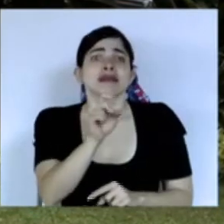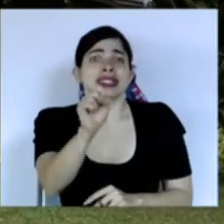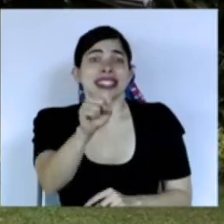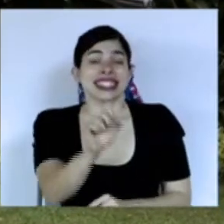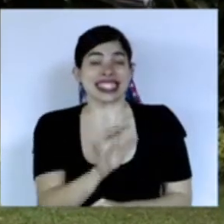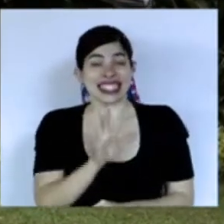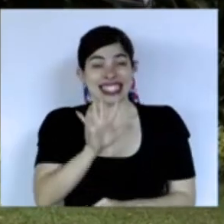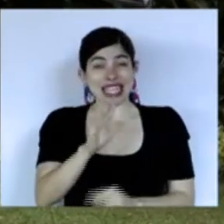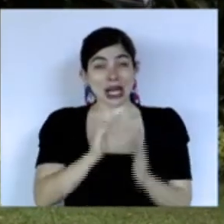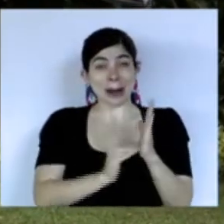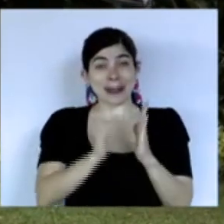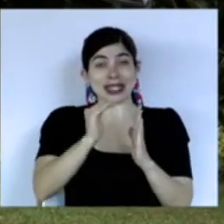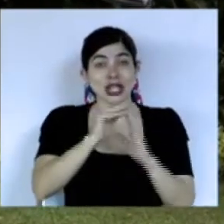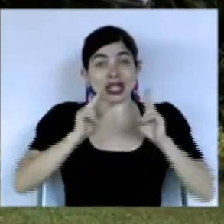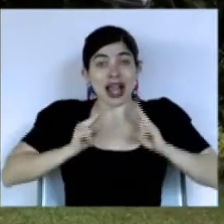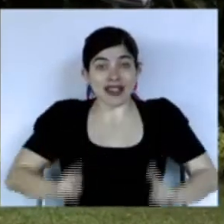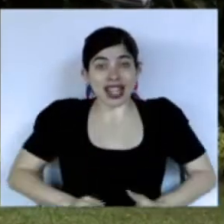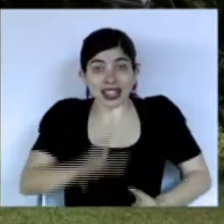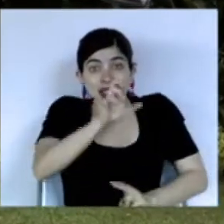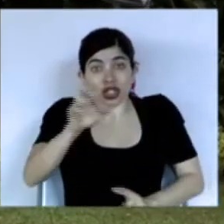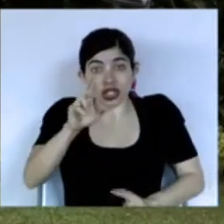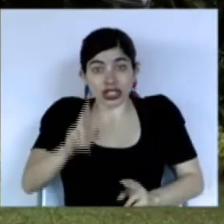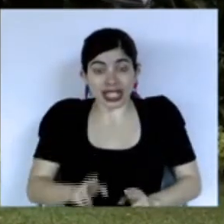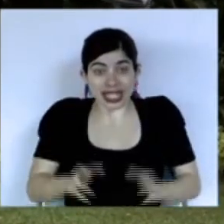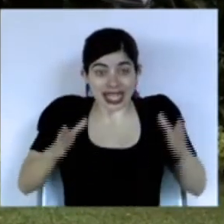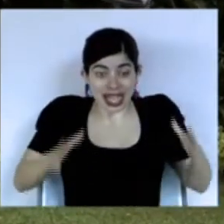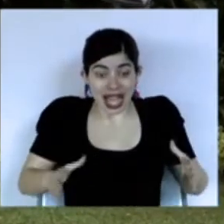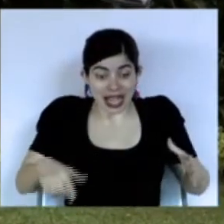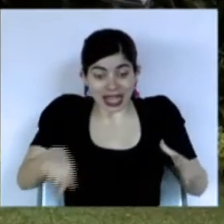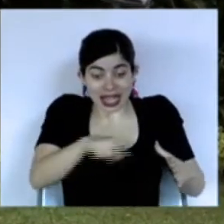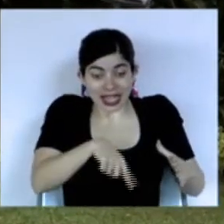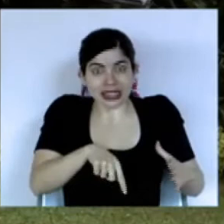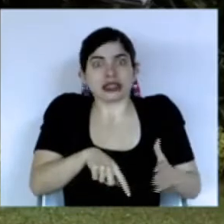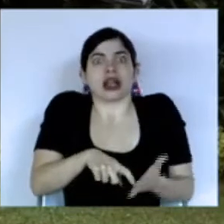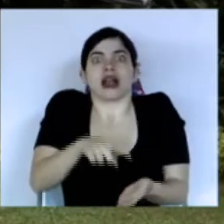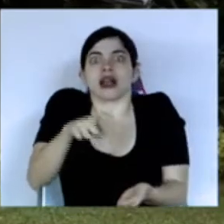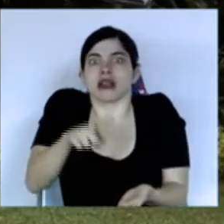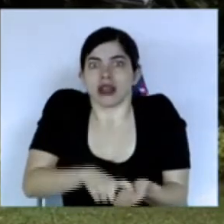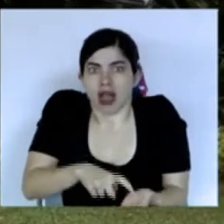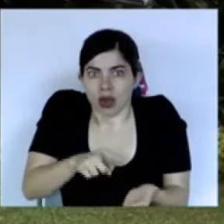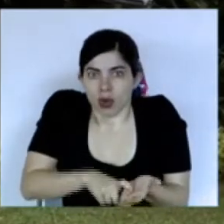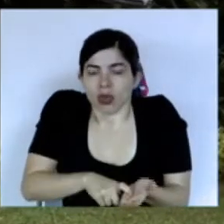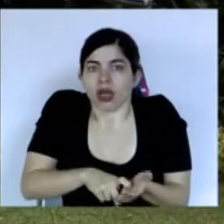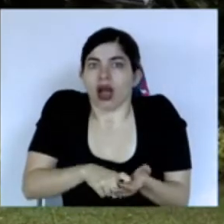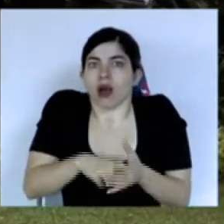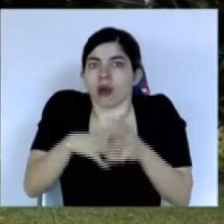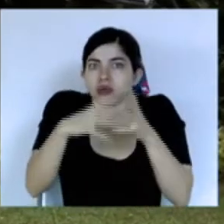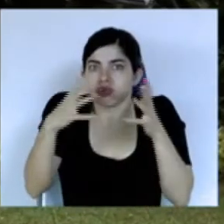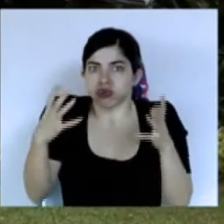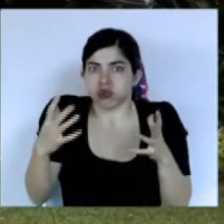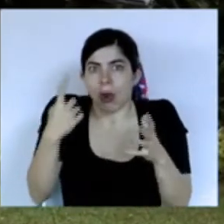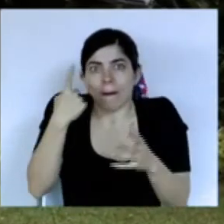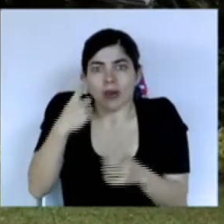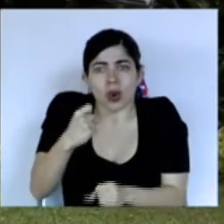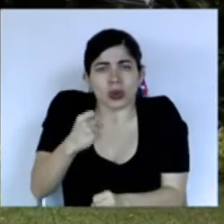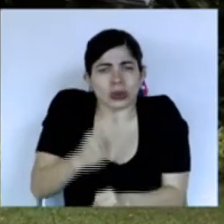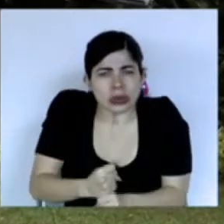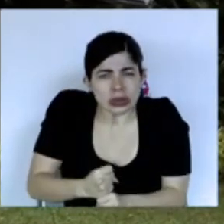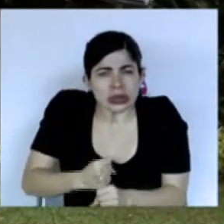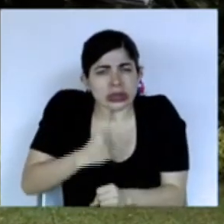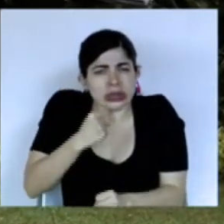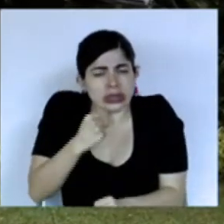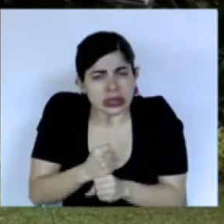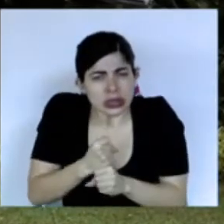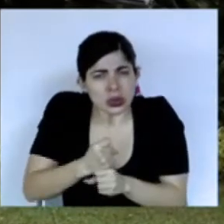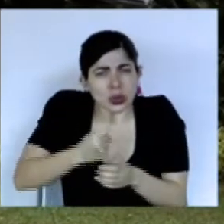5 millones de habitantes de Costa Rica están en deuda por el trabajo tesonero